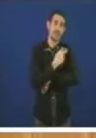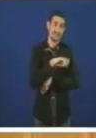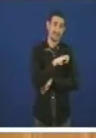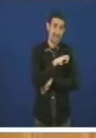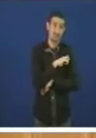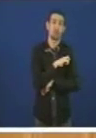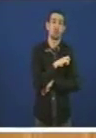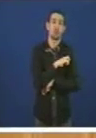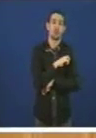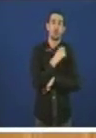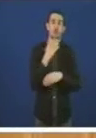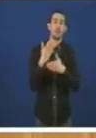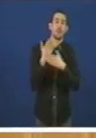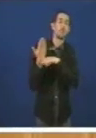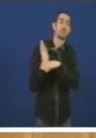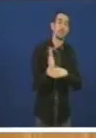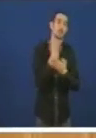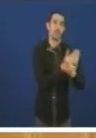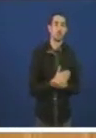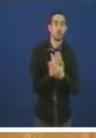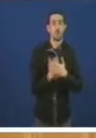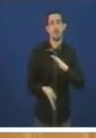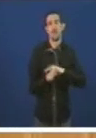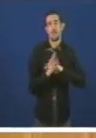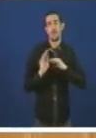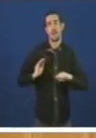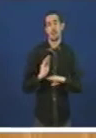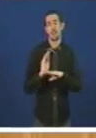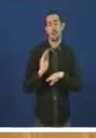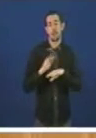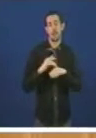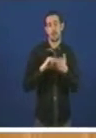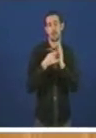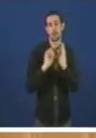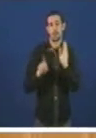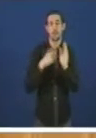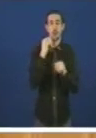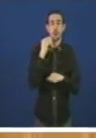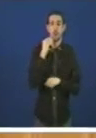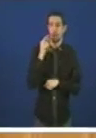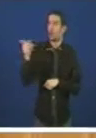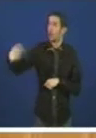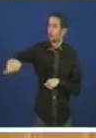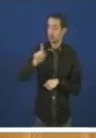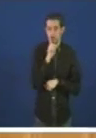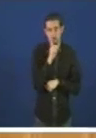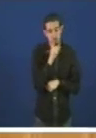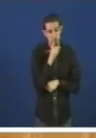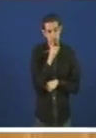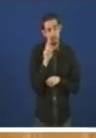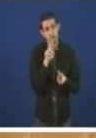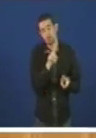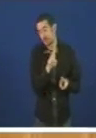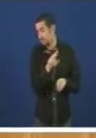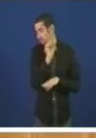do estudio de viabilidade dese proxecto tan relevante para Ferrol calaron vostedes e, portanto, son cómplices